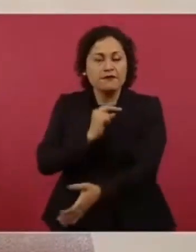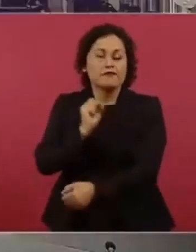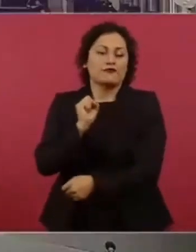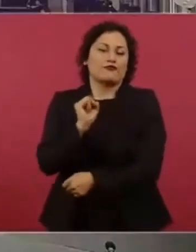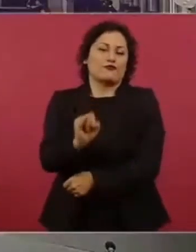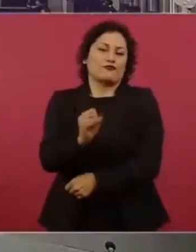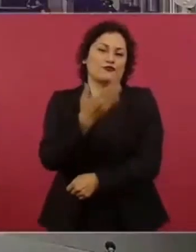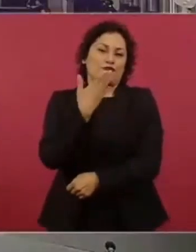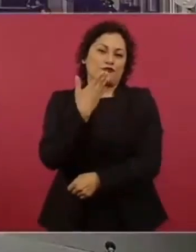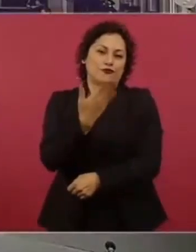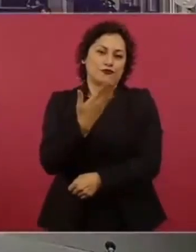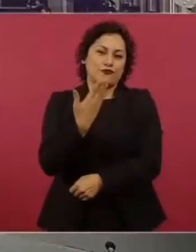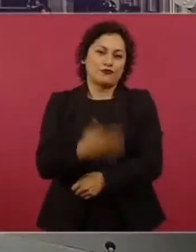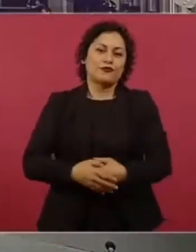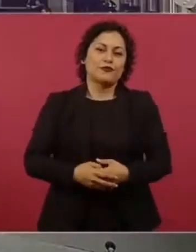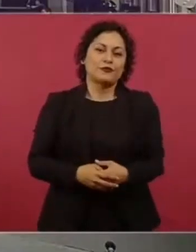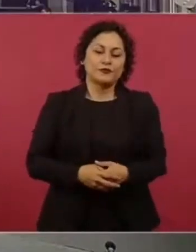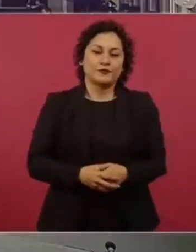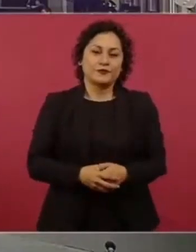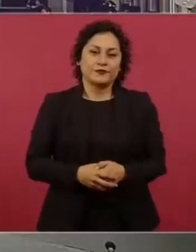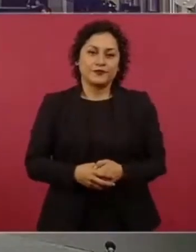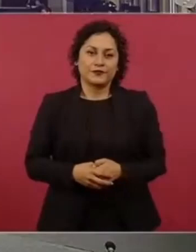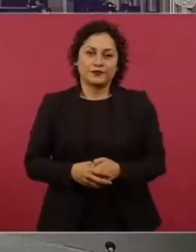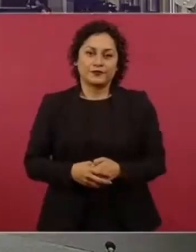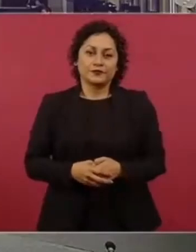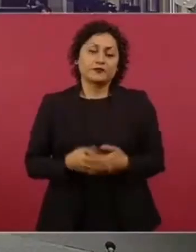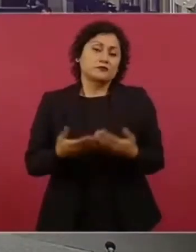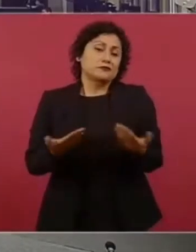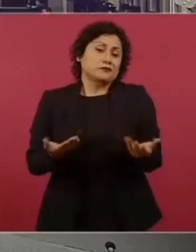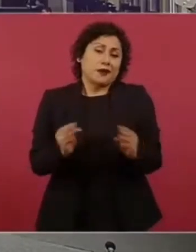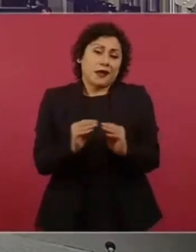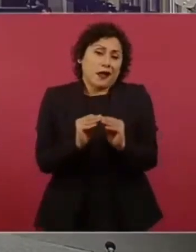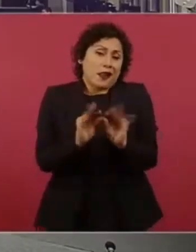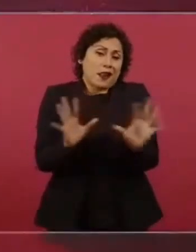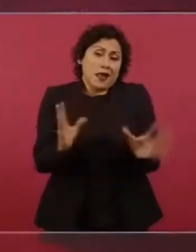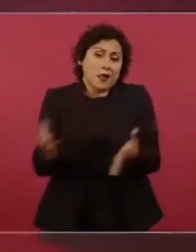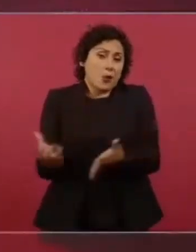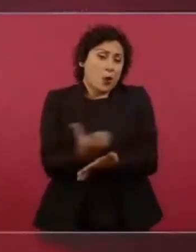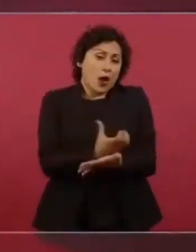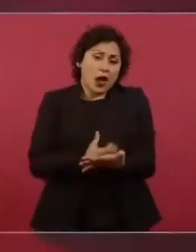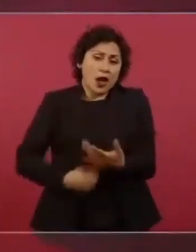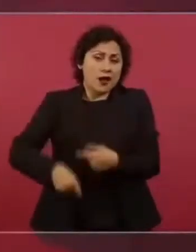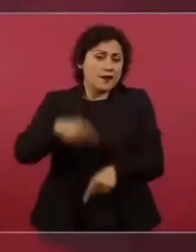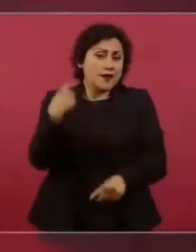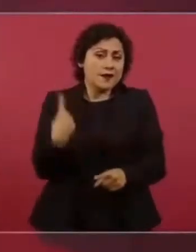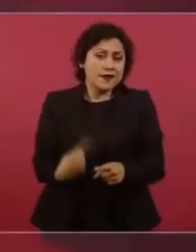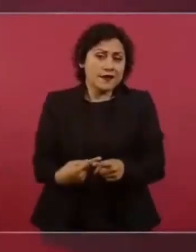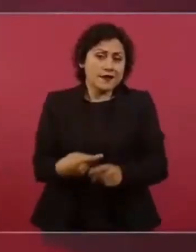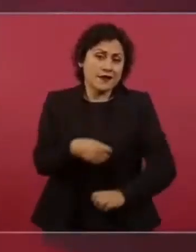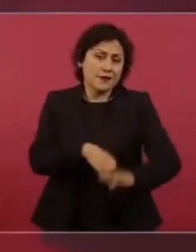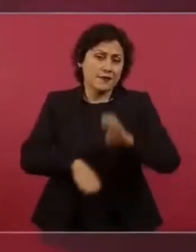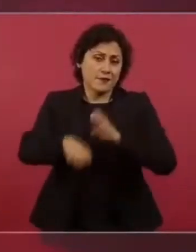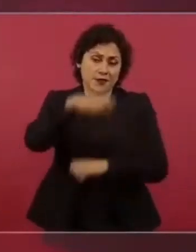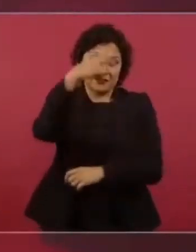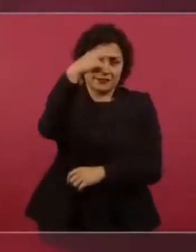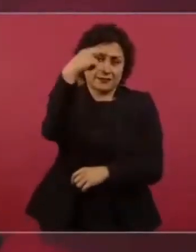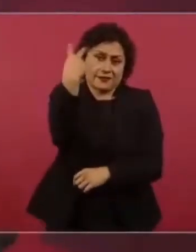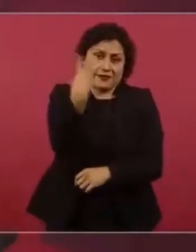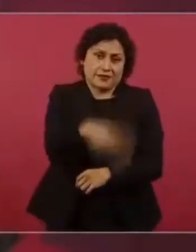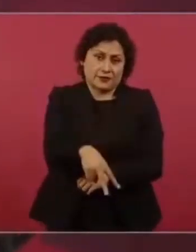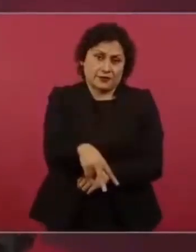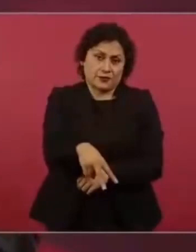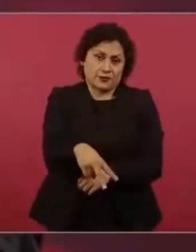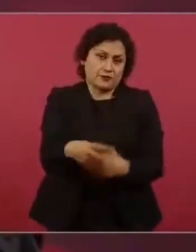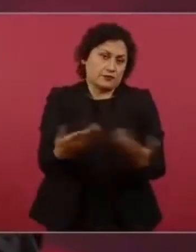y que además sea una empresa mexicana, porque es una sociedad, bueno,